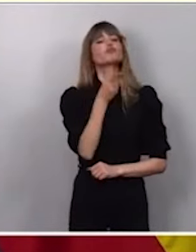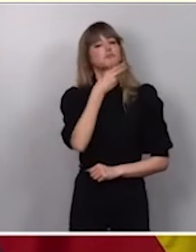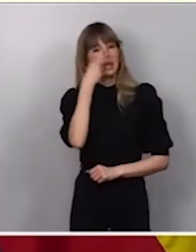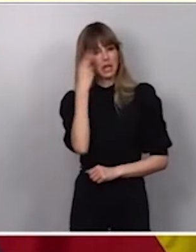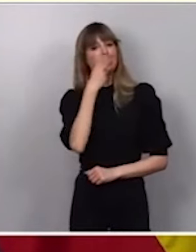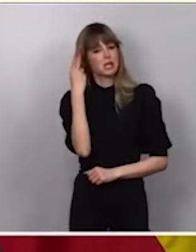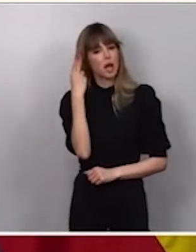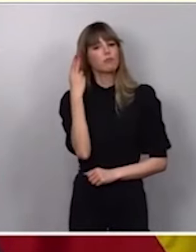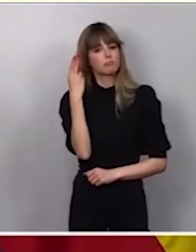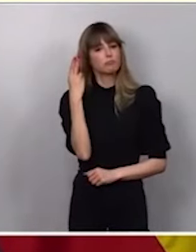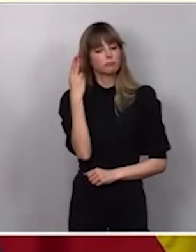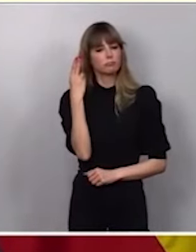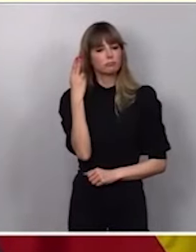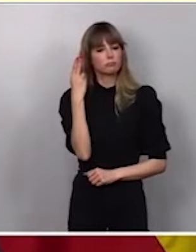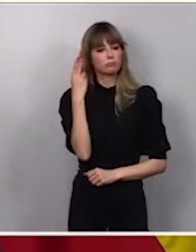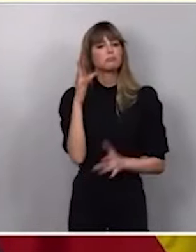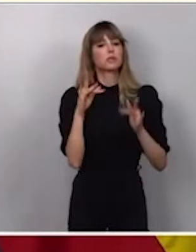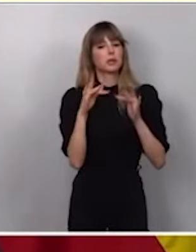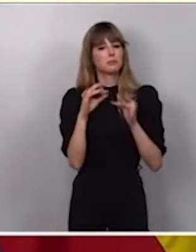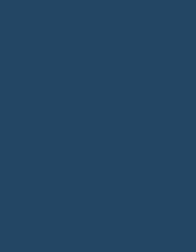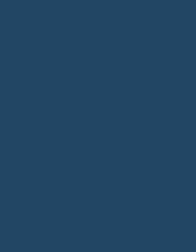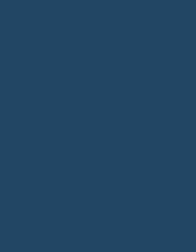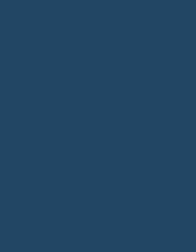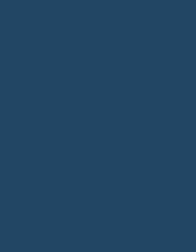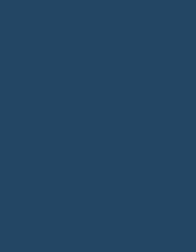interesa. Nos conviene tener unas buenas relaciones.